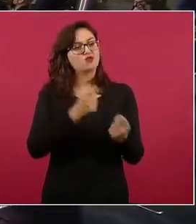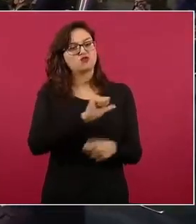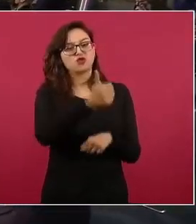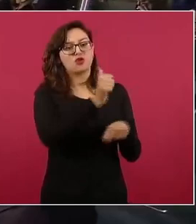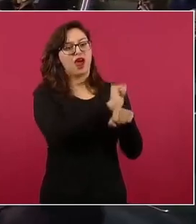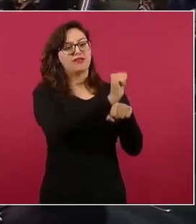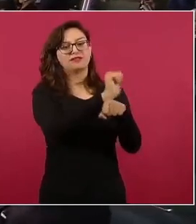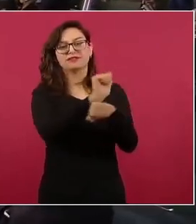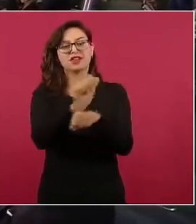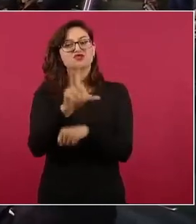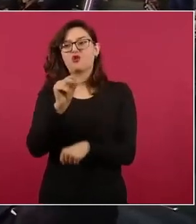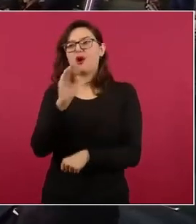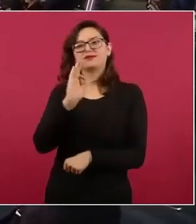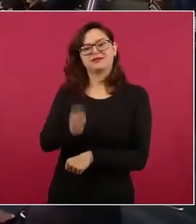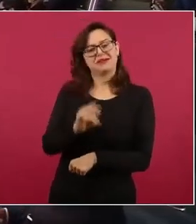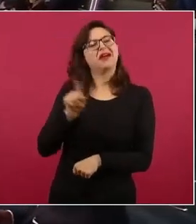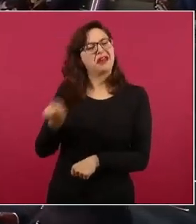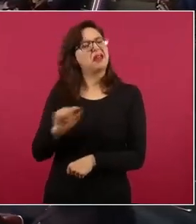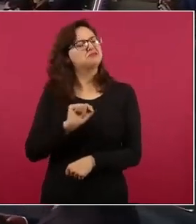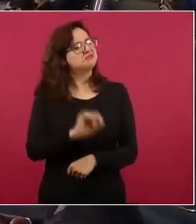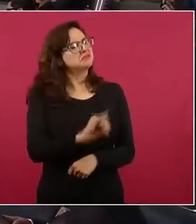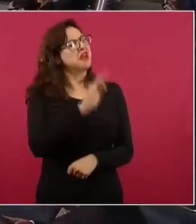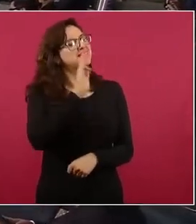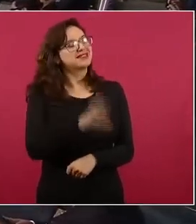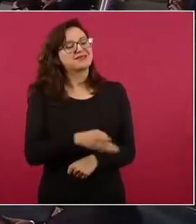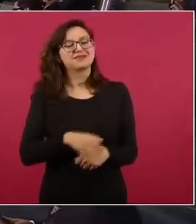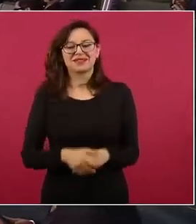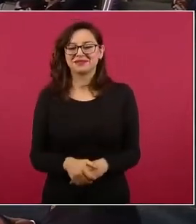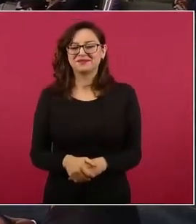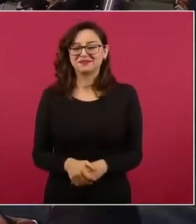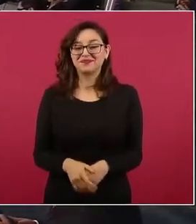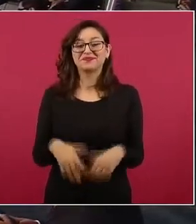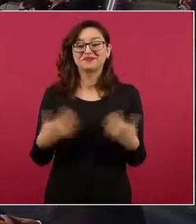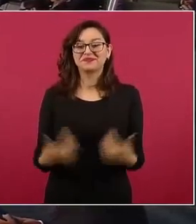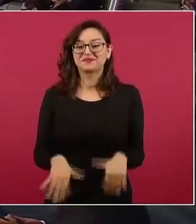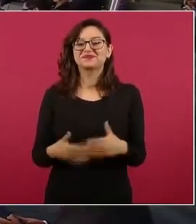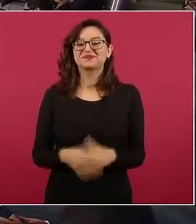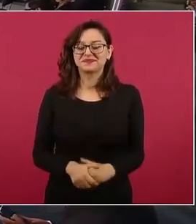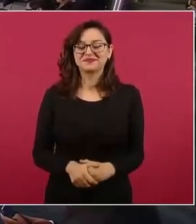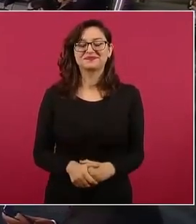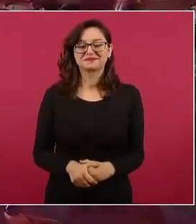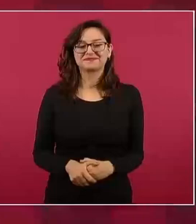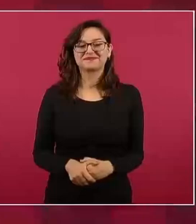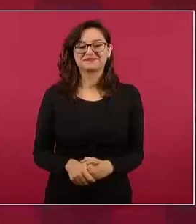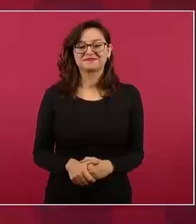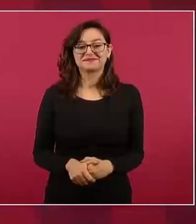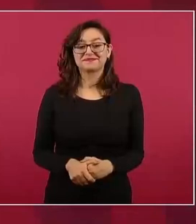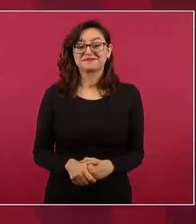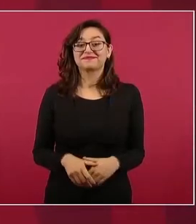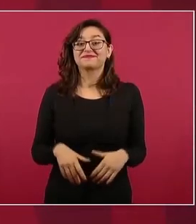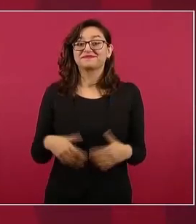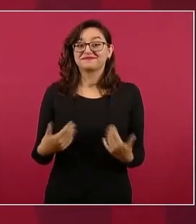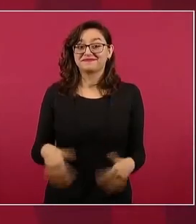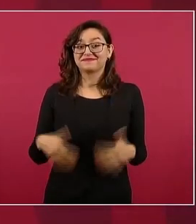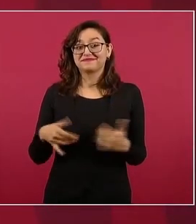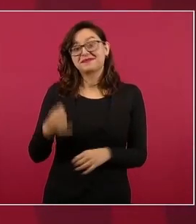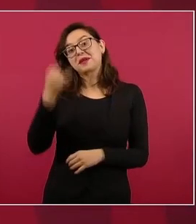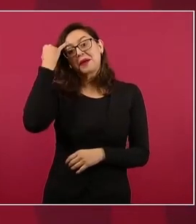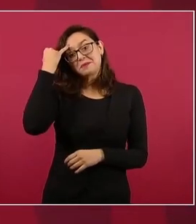imagínense imagínense el fragmento del carnaval